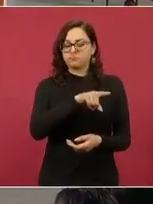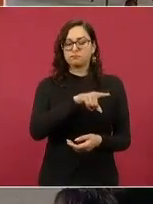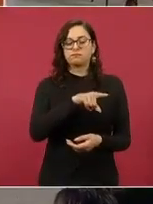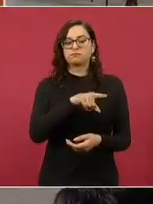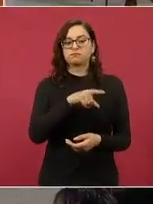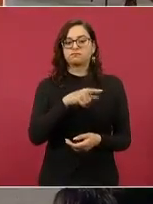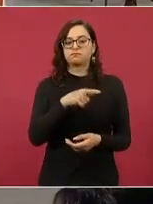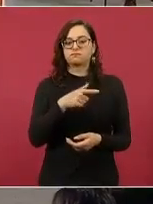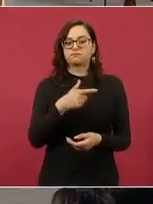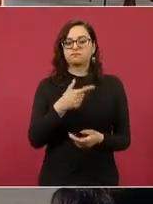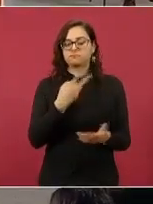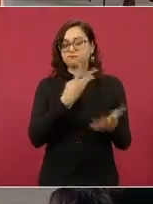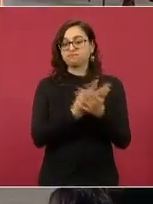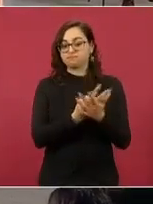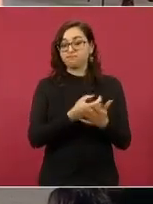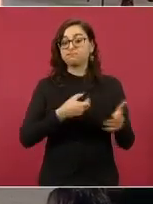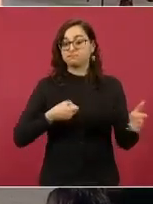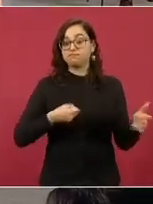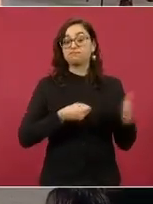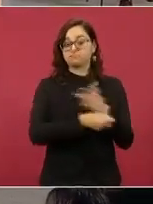la cárcel.